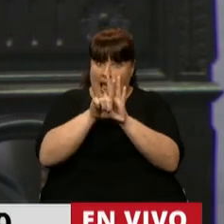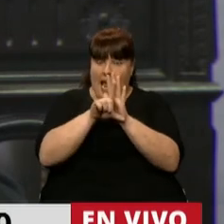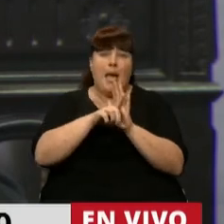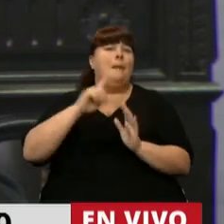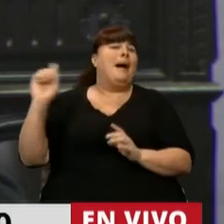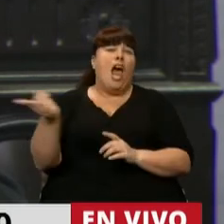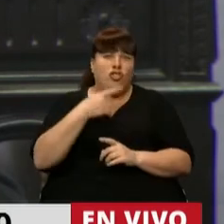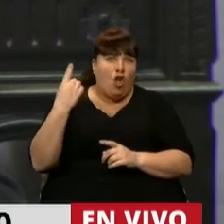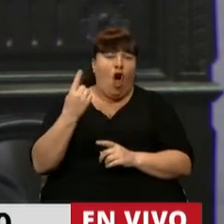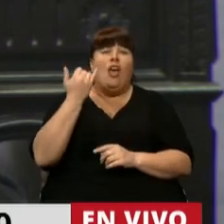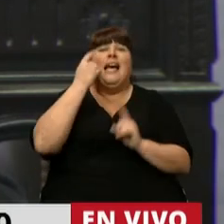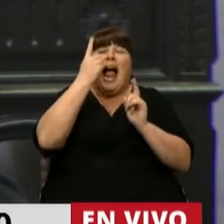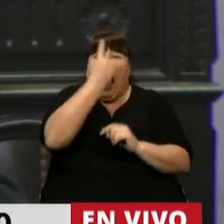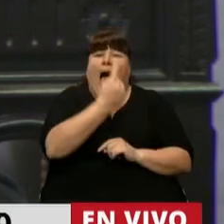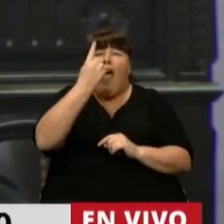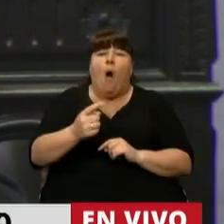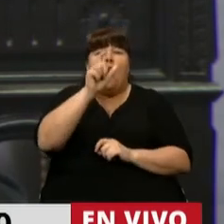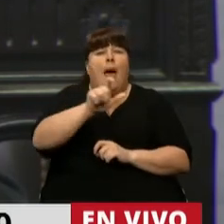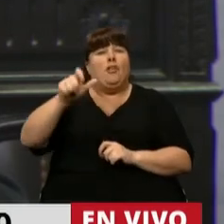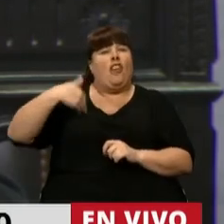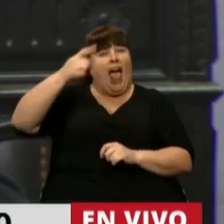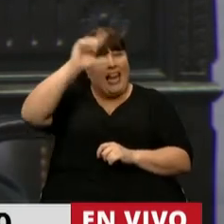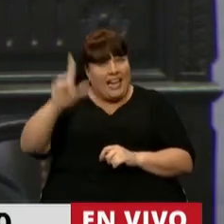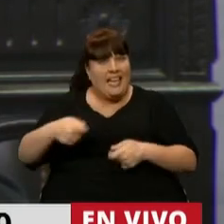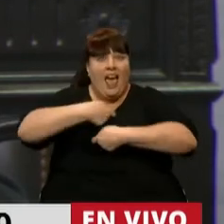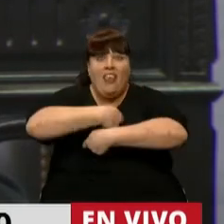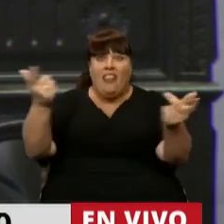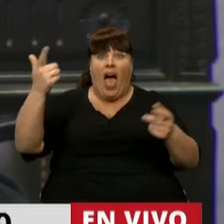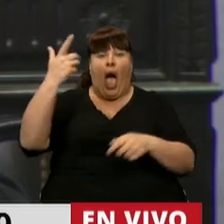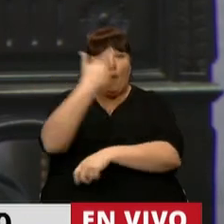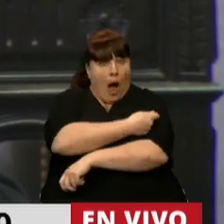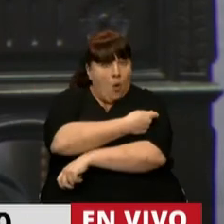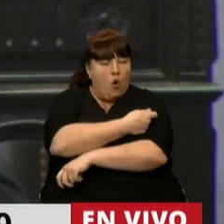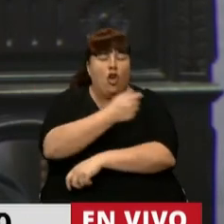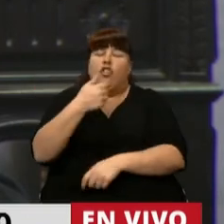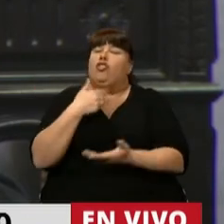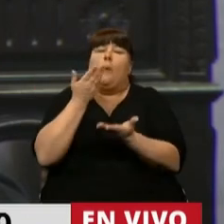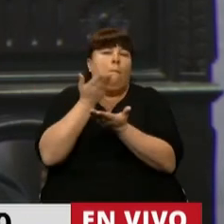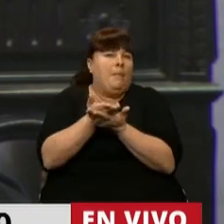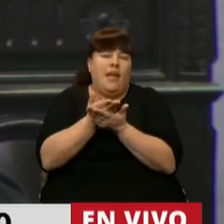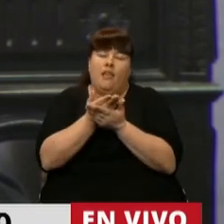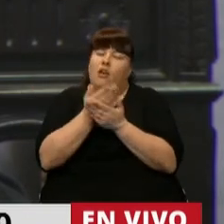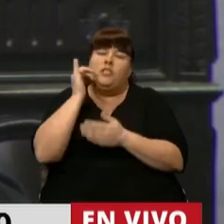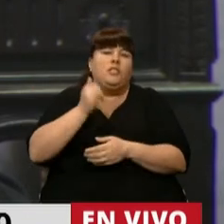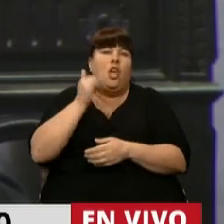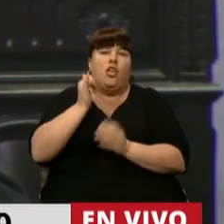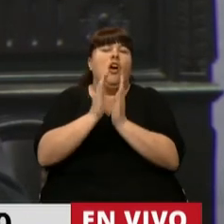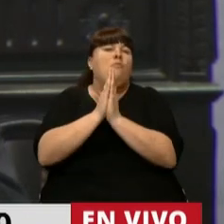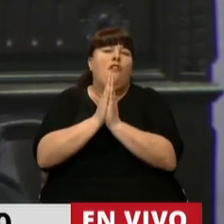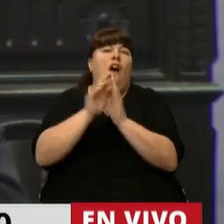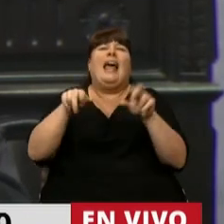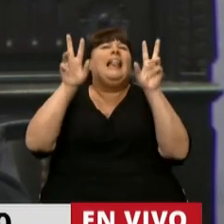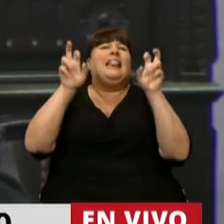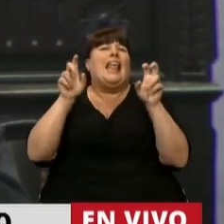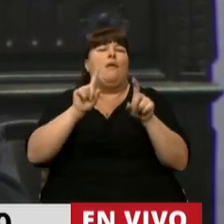a todos y a cada uno de los habitantes de la Argentina les llegue la vacuna, insto y pido que esto no